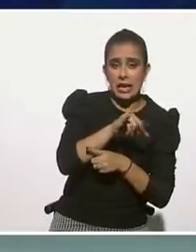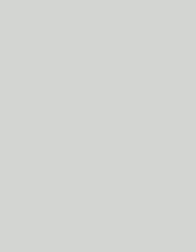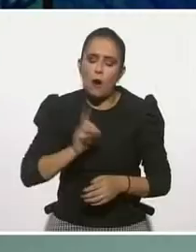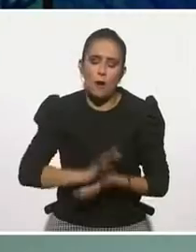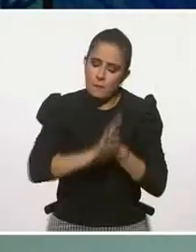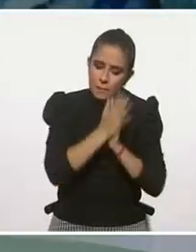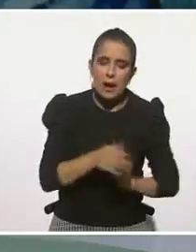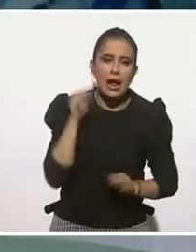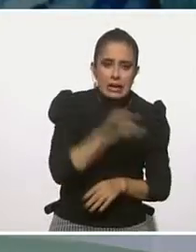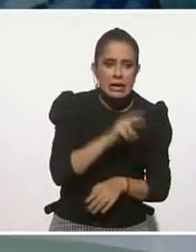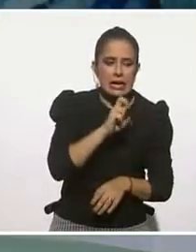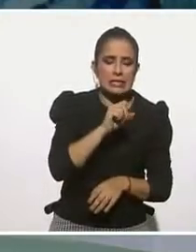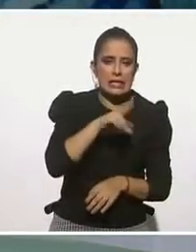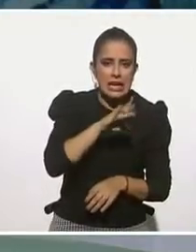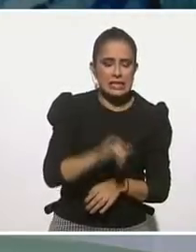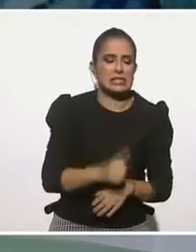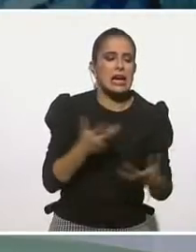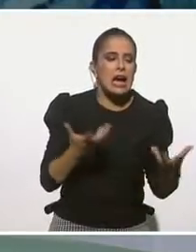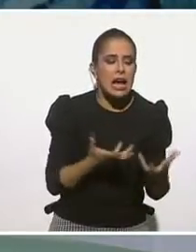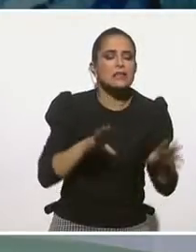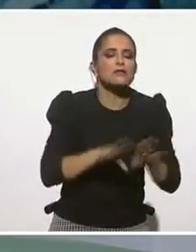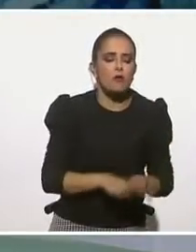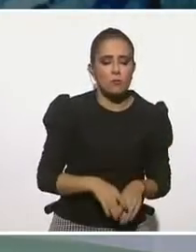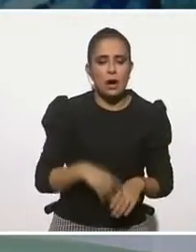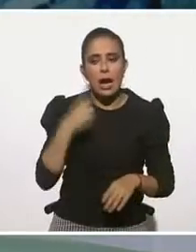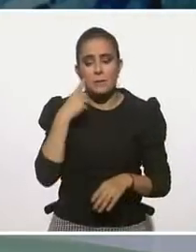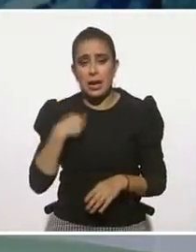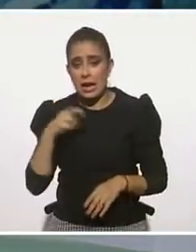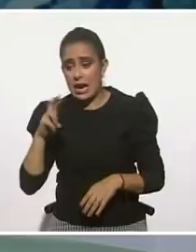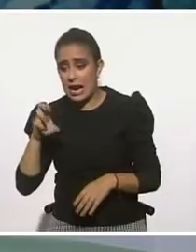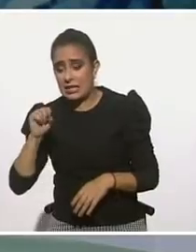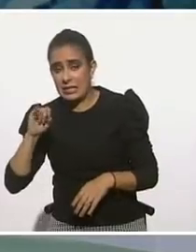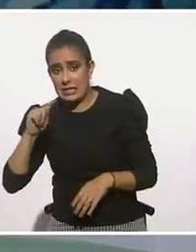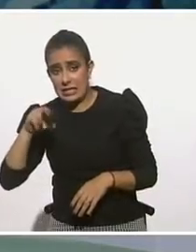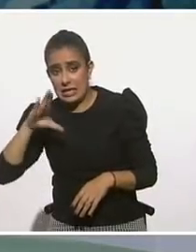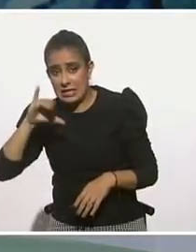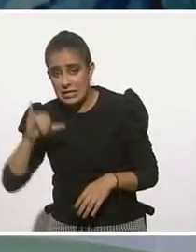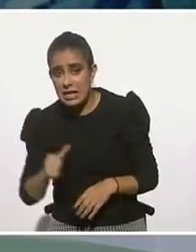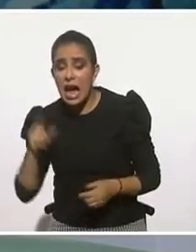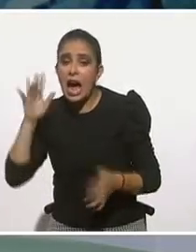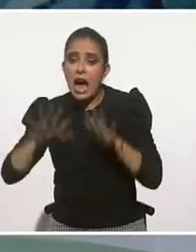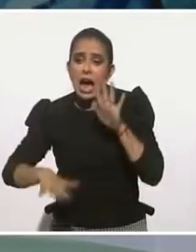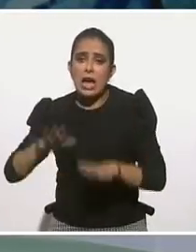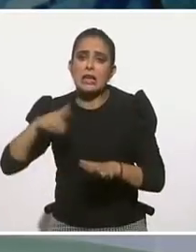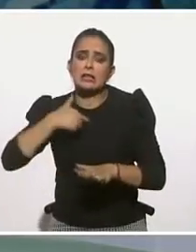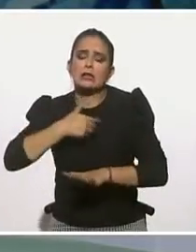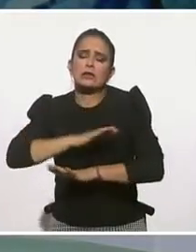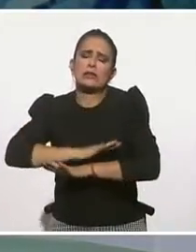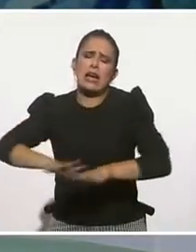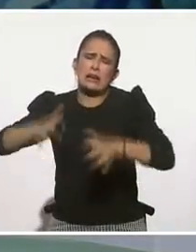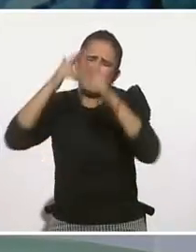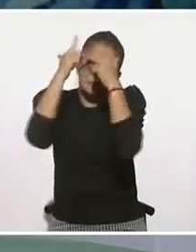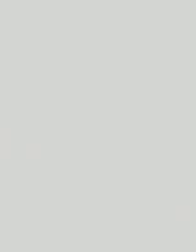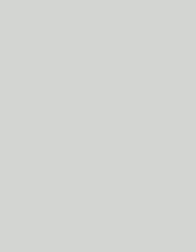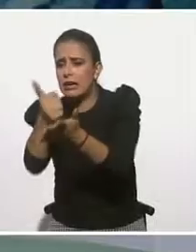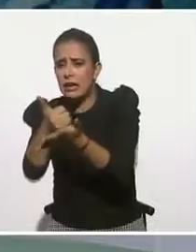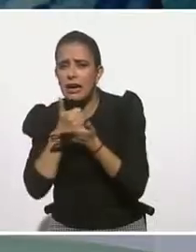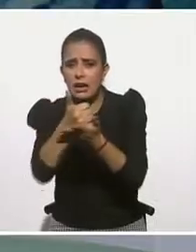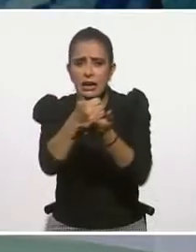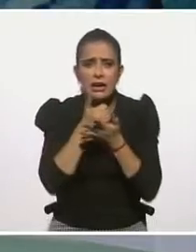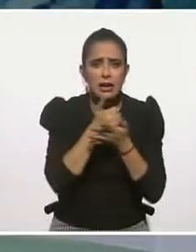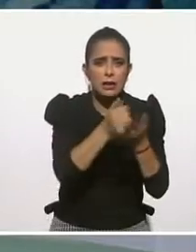resiliente. Si tú estás en resistencia, a llegar un momento que vas a quebrar porque no te estás adaptando al estrés.